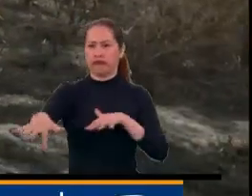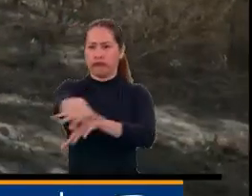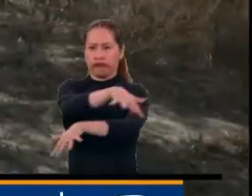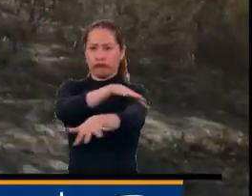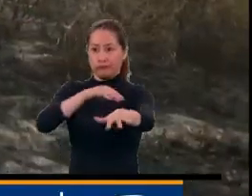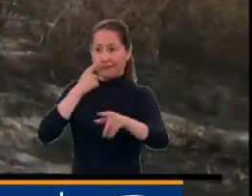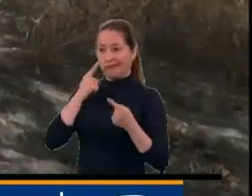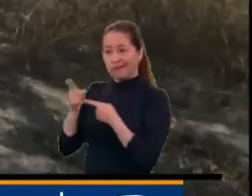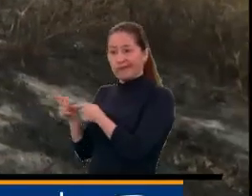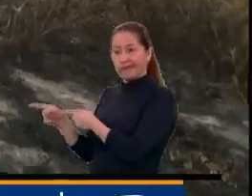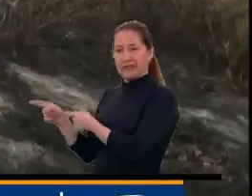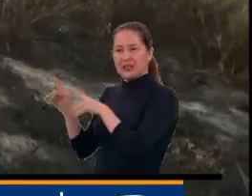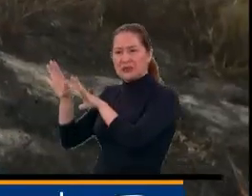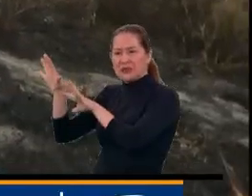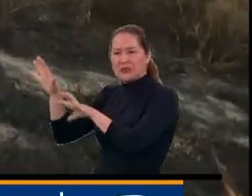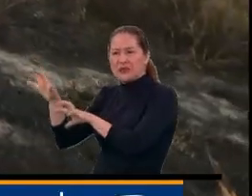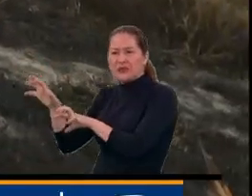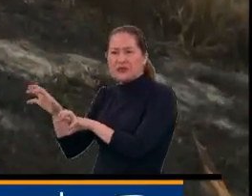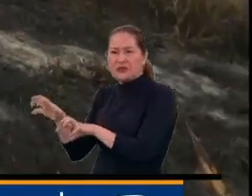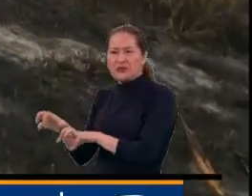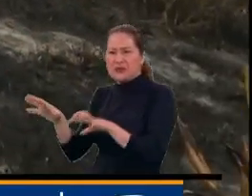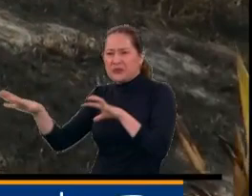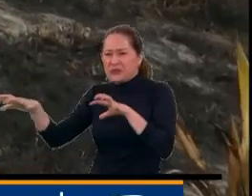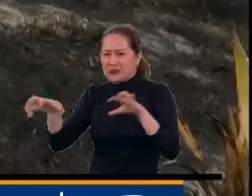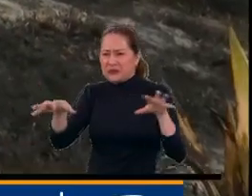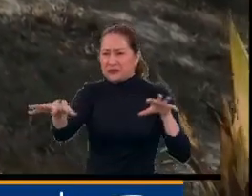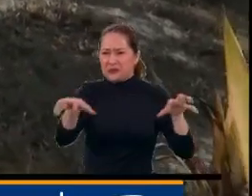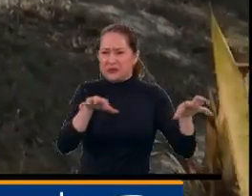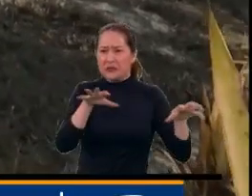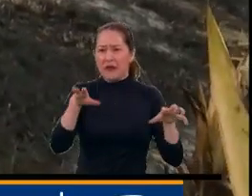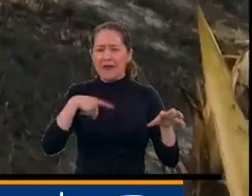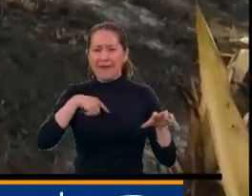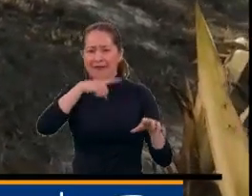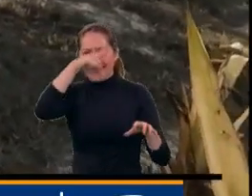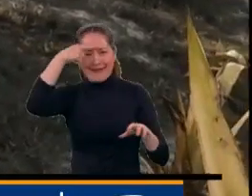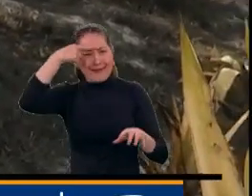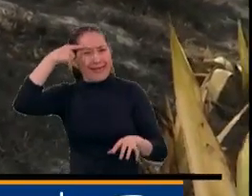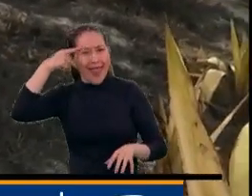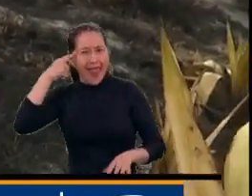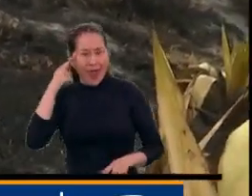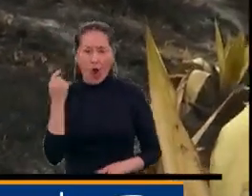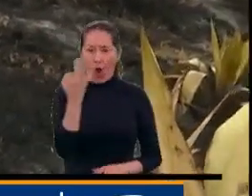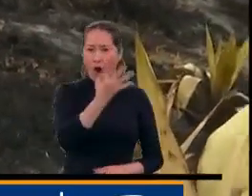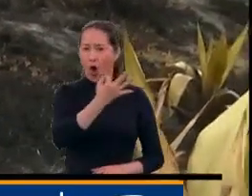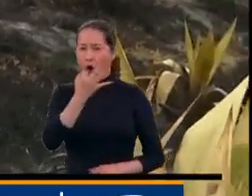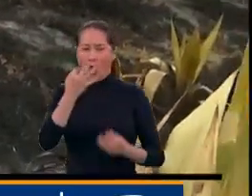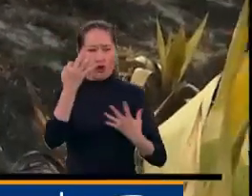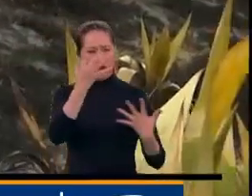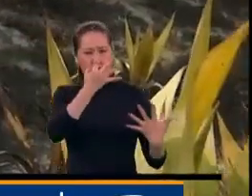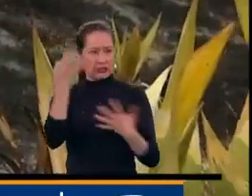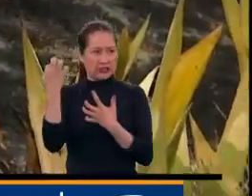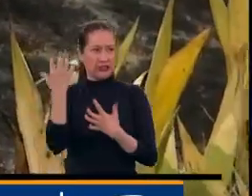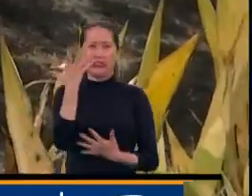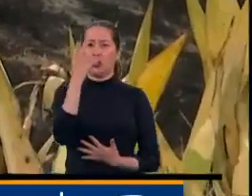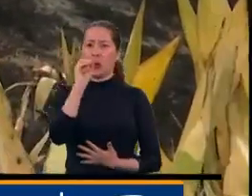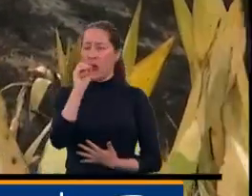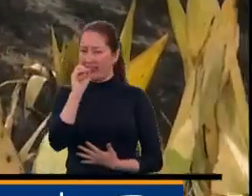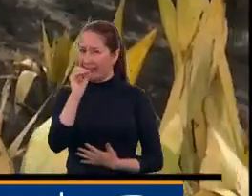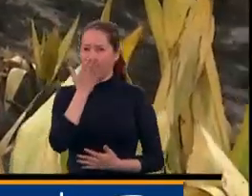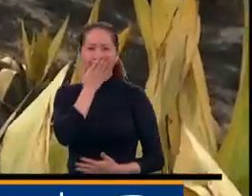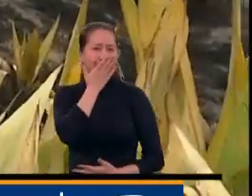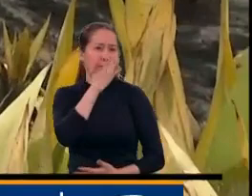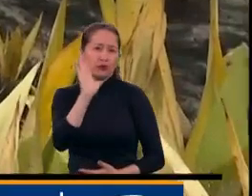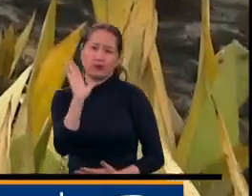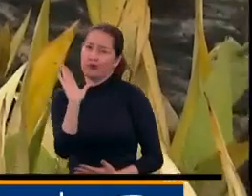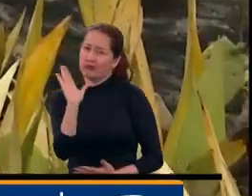está completamente negra. Son 850 hectáreas que ya están quemadas. Y como ustedes lo mencionaban, los